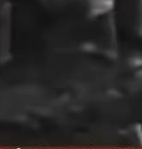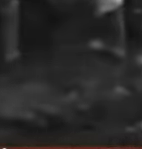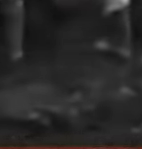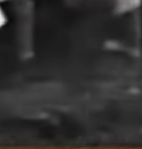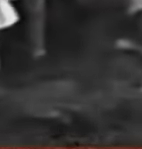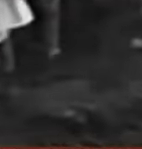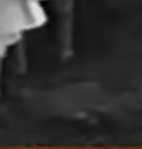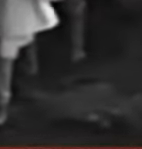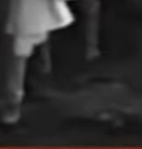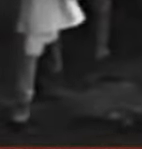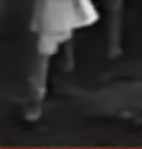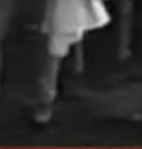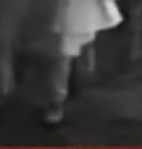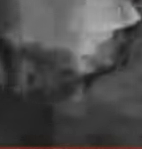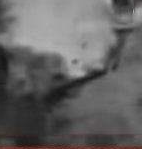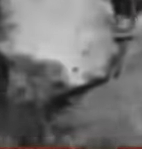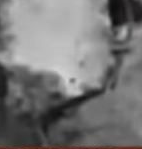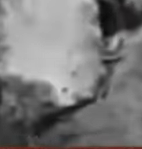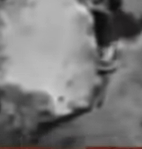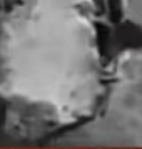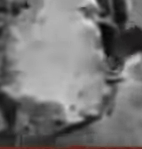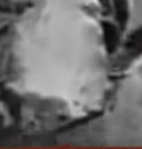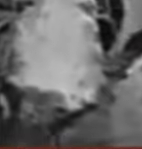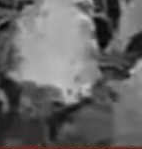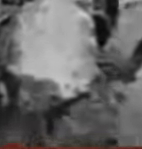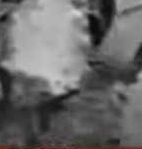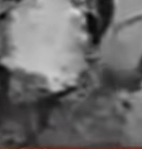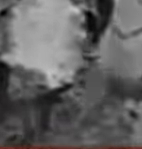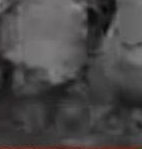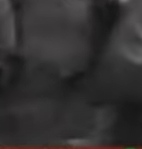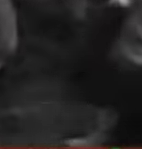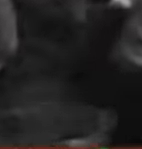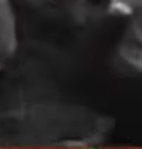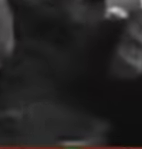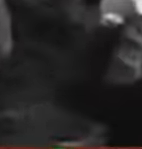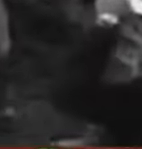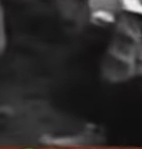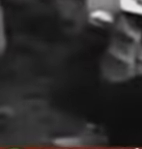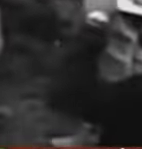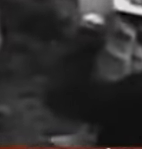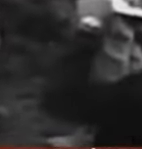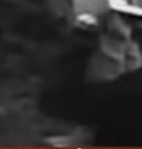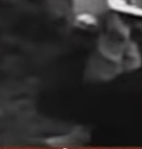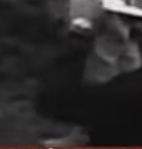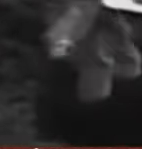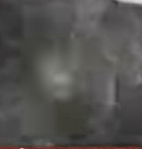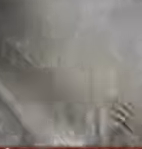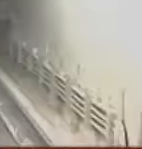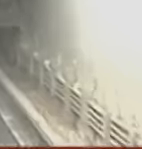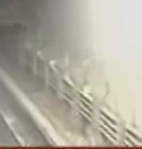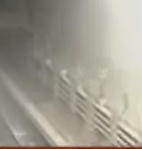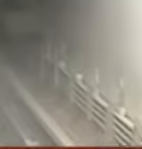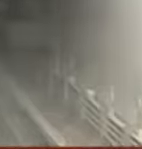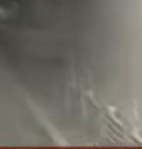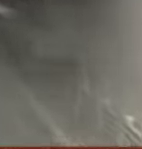El 4 de septiembre de 1969 nació uno de los sistemas de transporte más eficientes del país